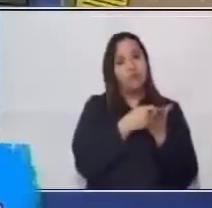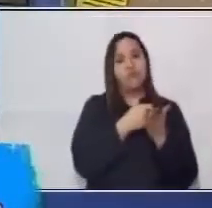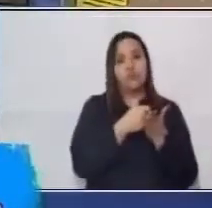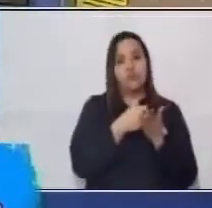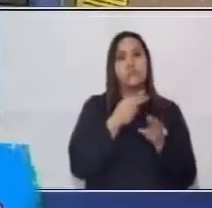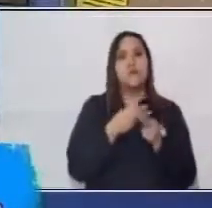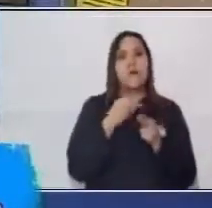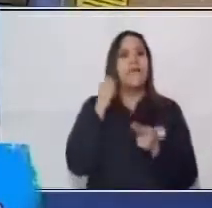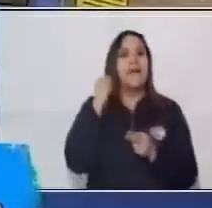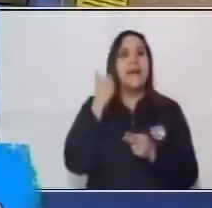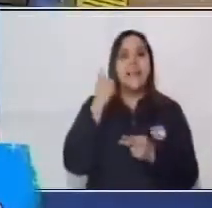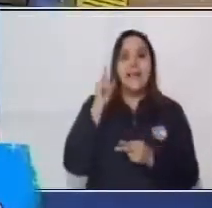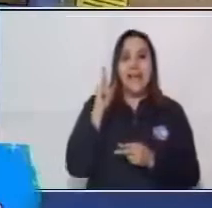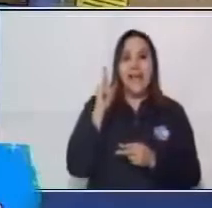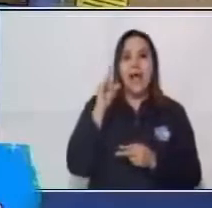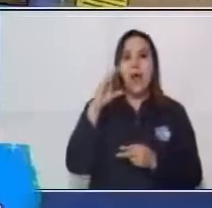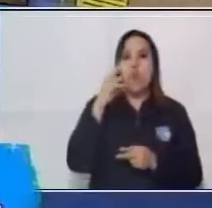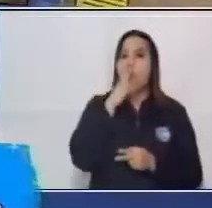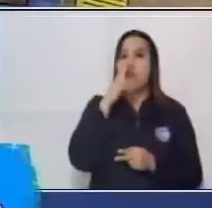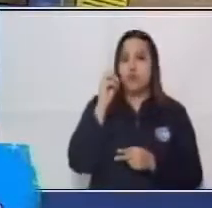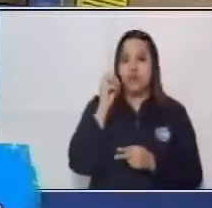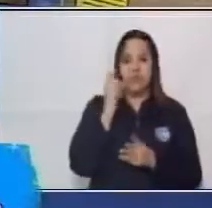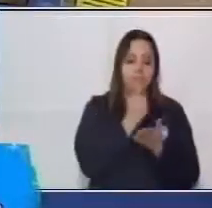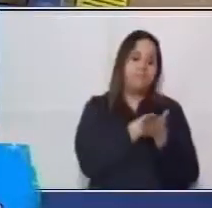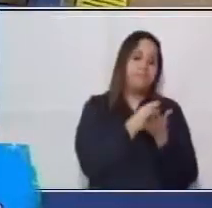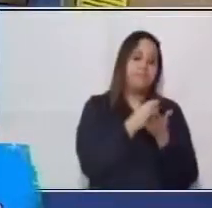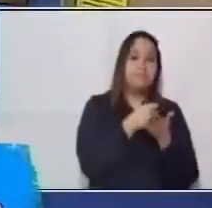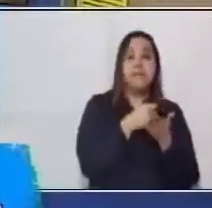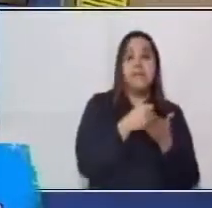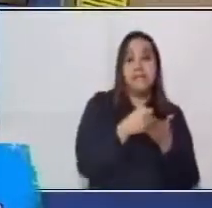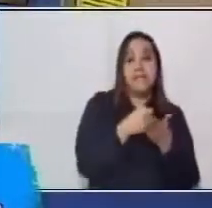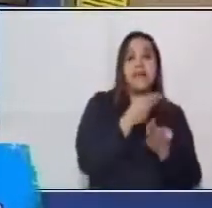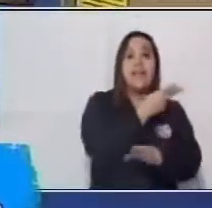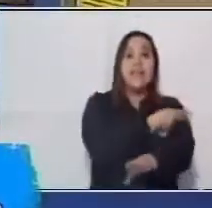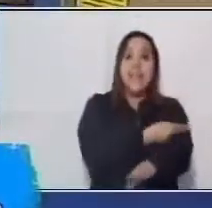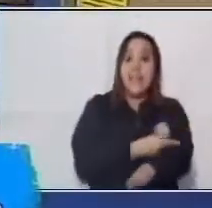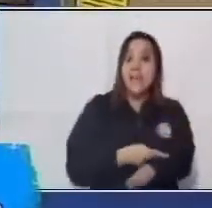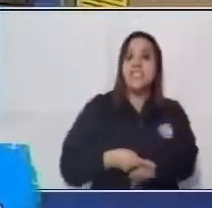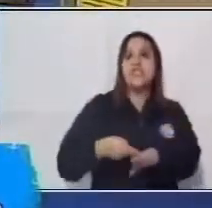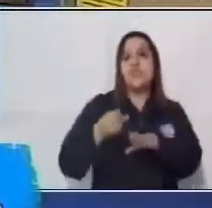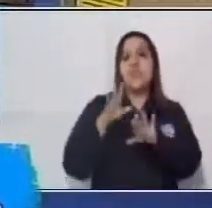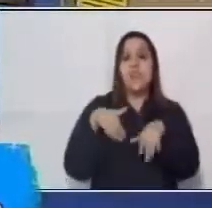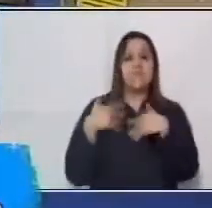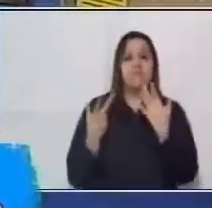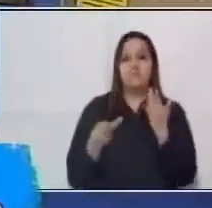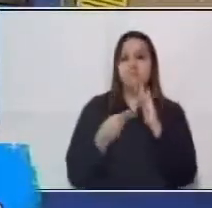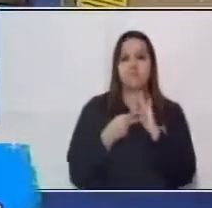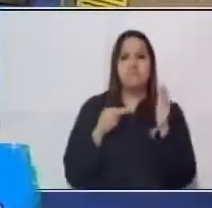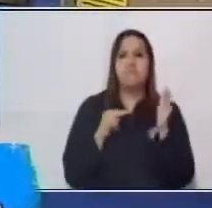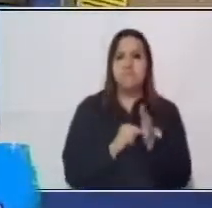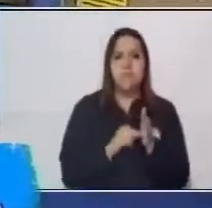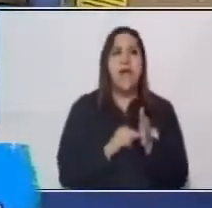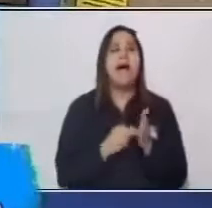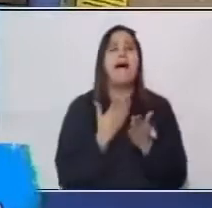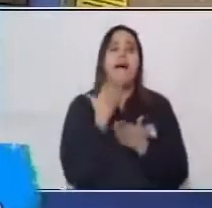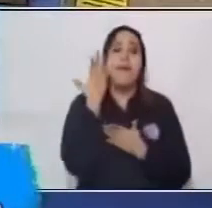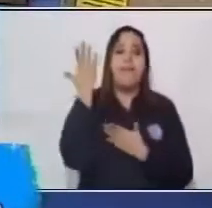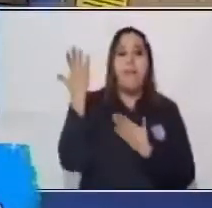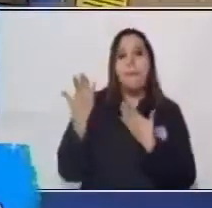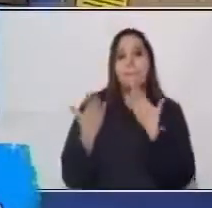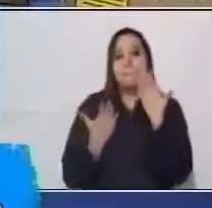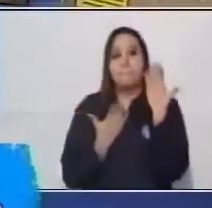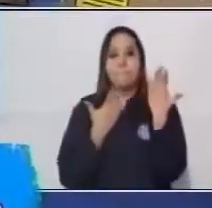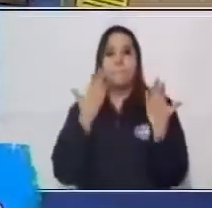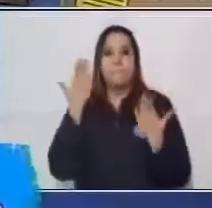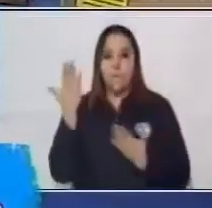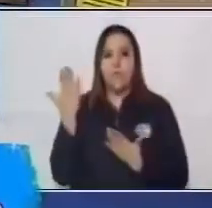vino y empecé a escribir, ¿verdad? y se cuenta la historia de Martín Fierro principalmente en la poesía y ya vamos a